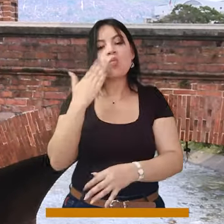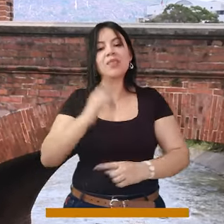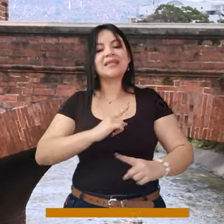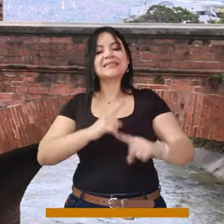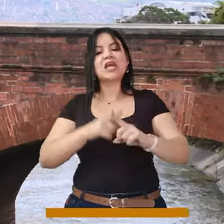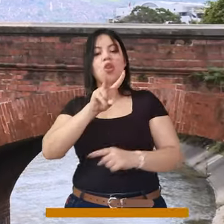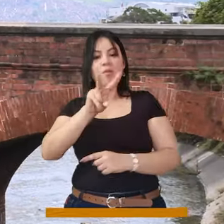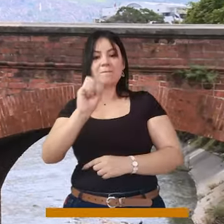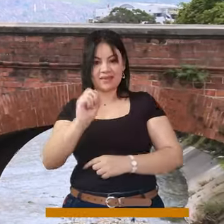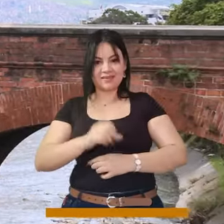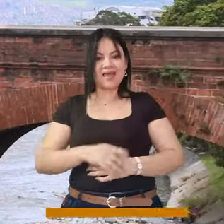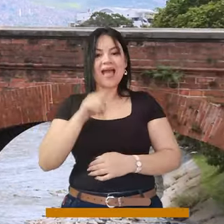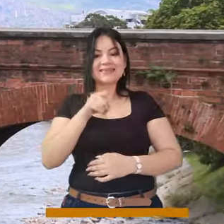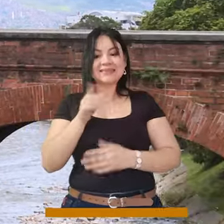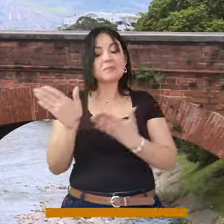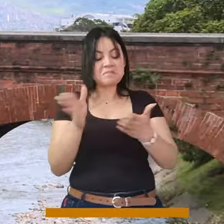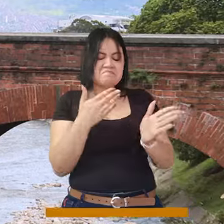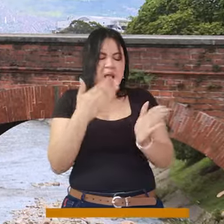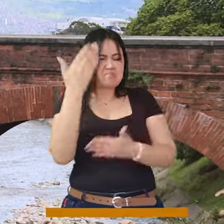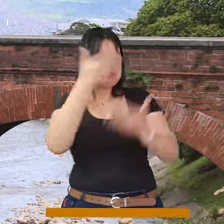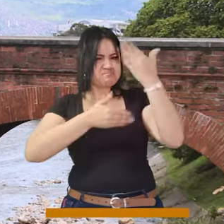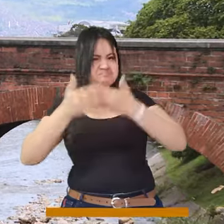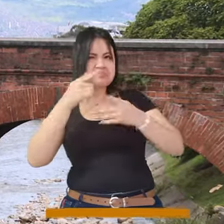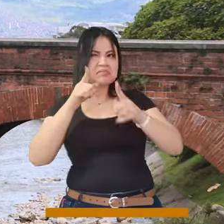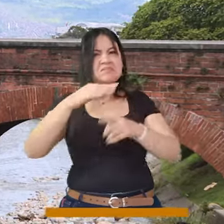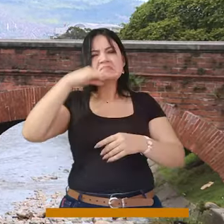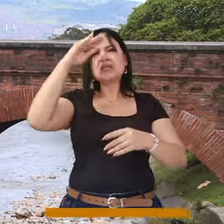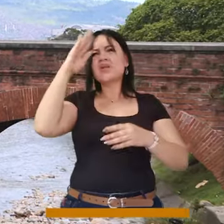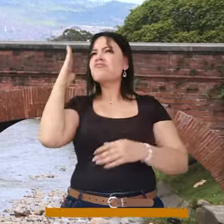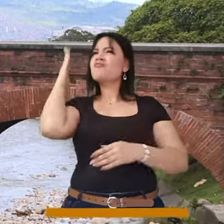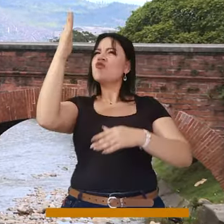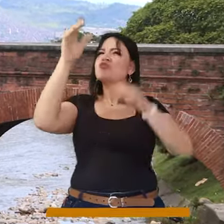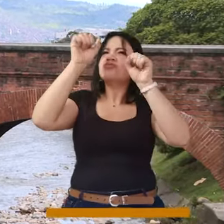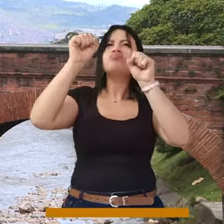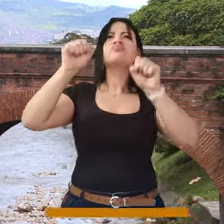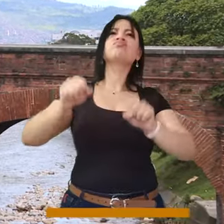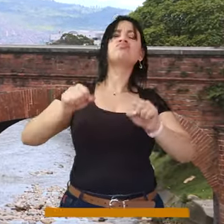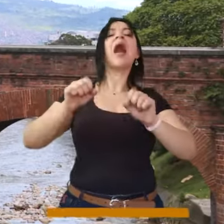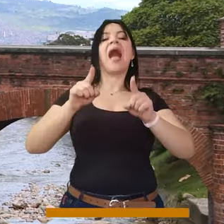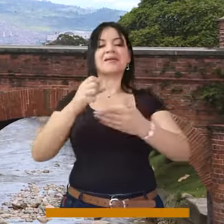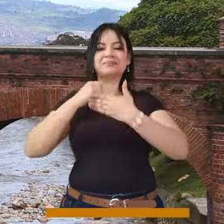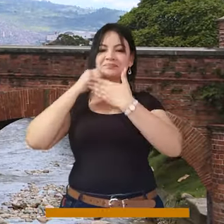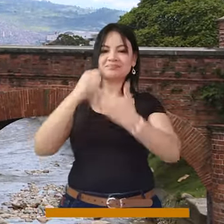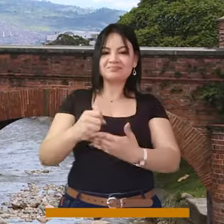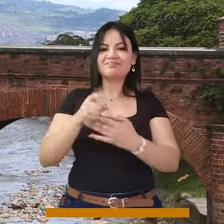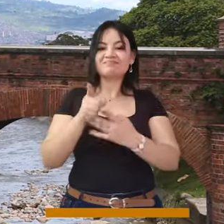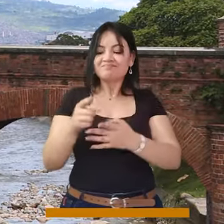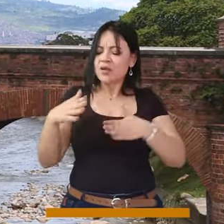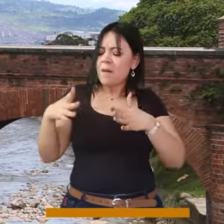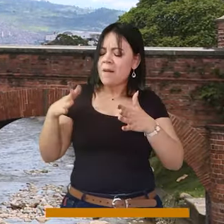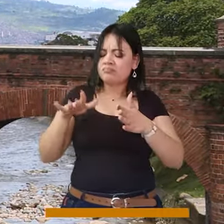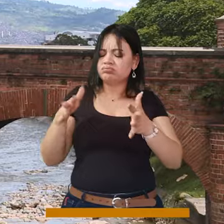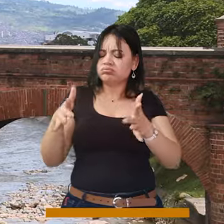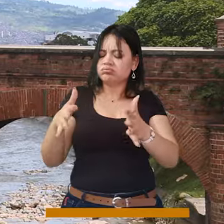día de hoy, en el siglo XX, en el plan piloto de una Medellín futura, que haría una línea recta dentro